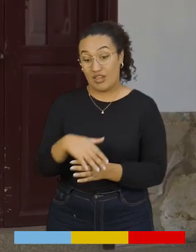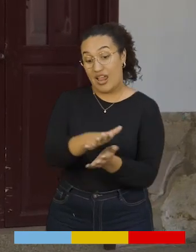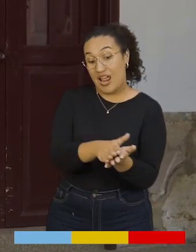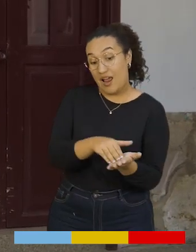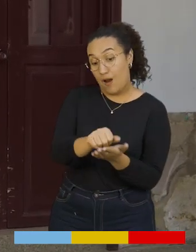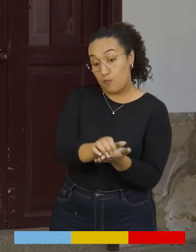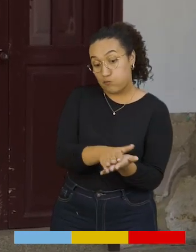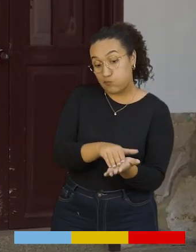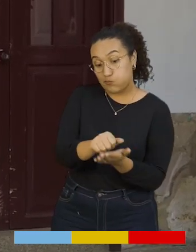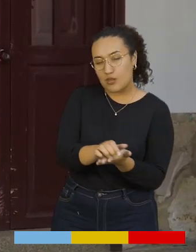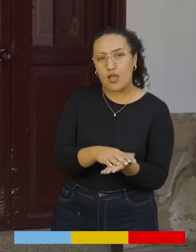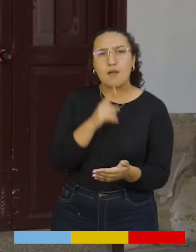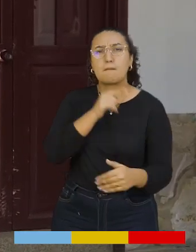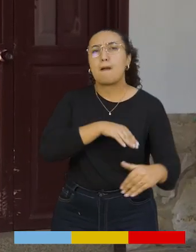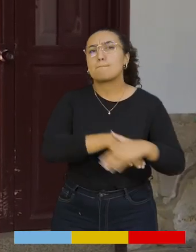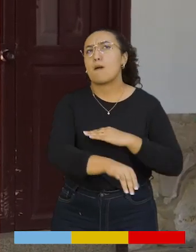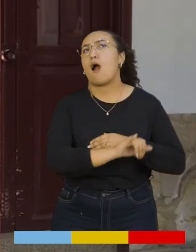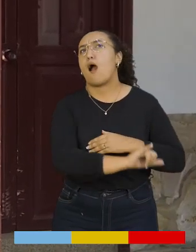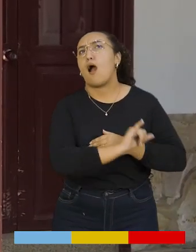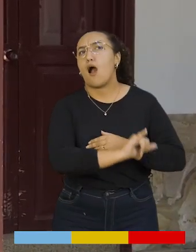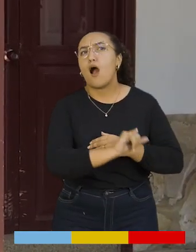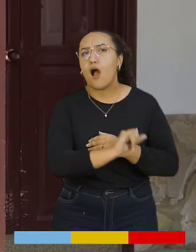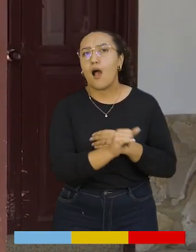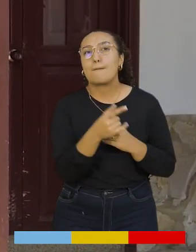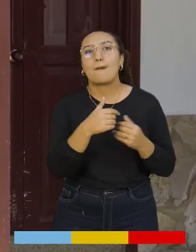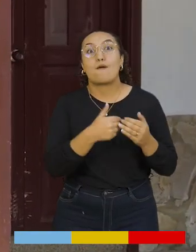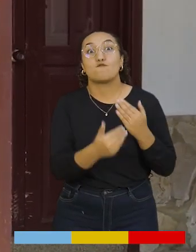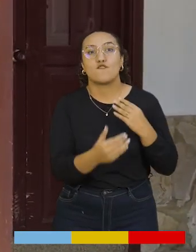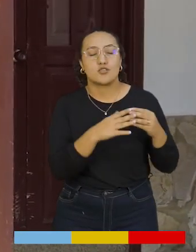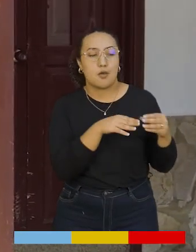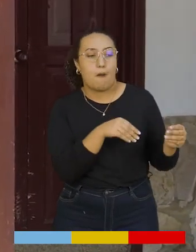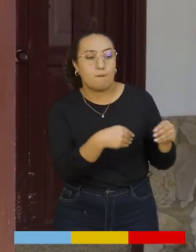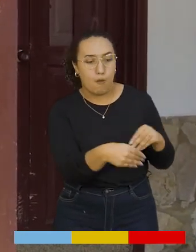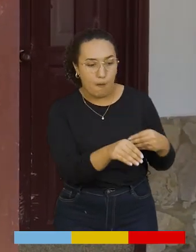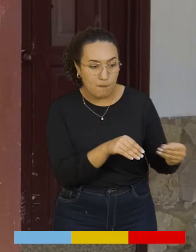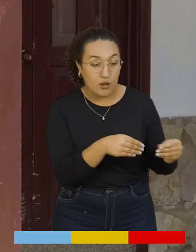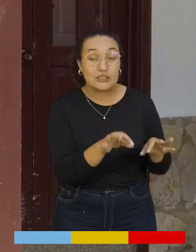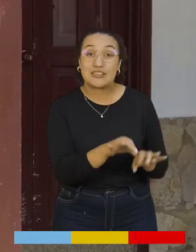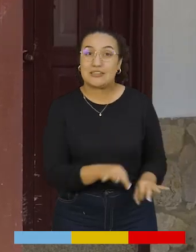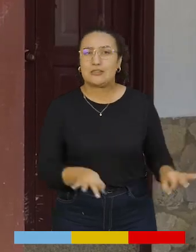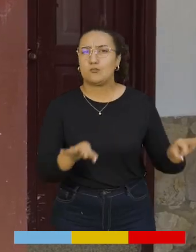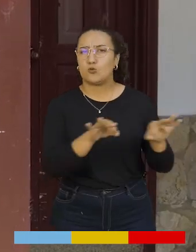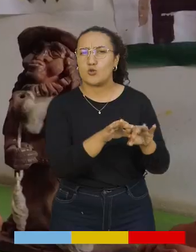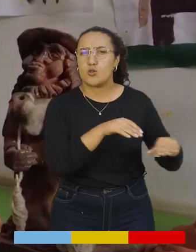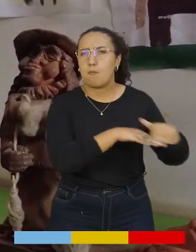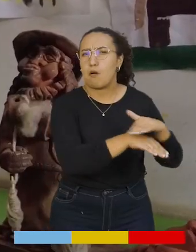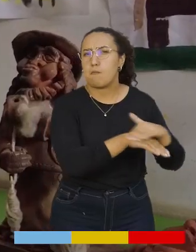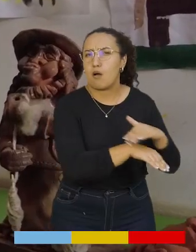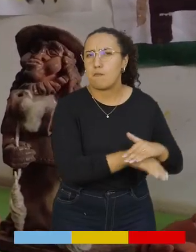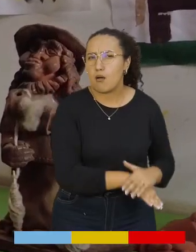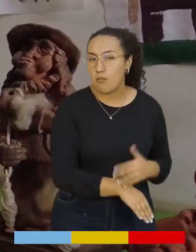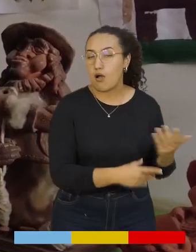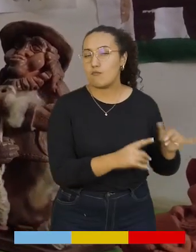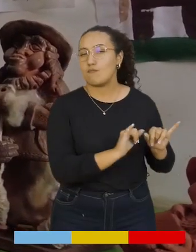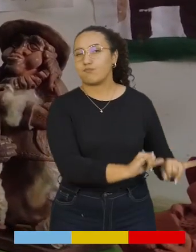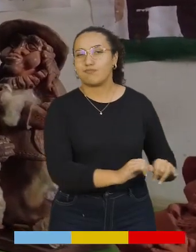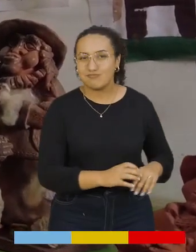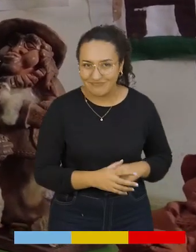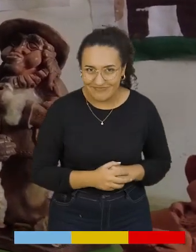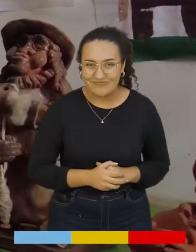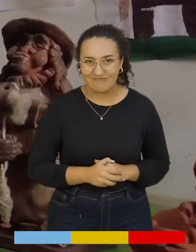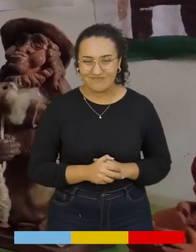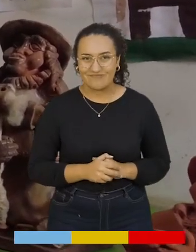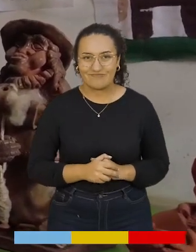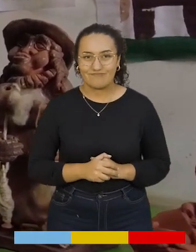almacenada, coge más plasticidad. Entonces es importantísimo uno tener sus reservas. En estos momentos la arcilla